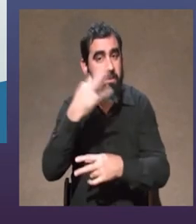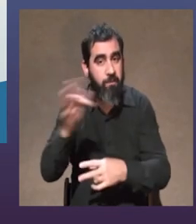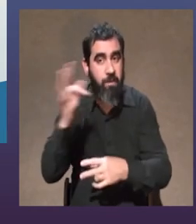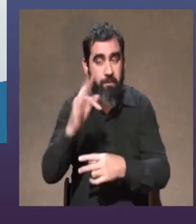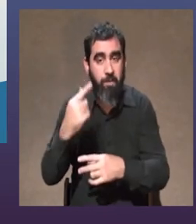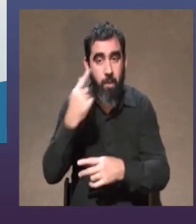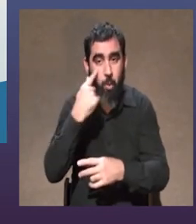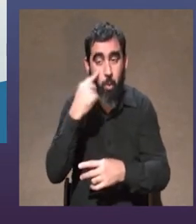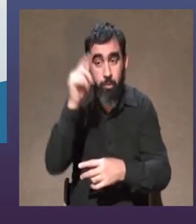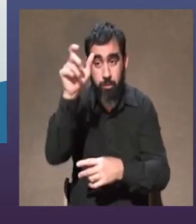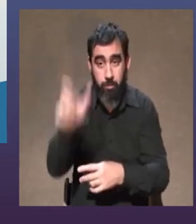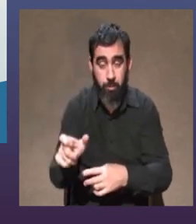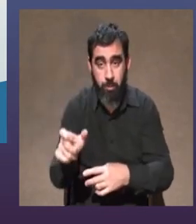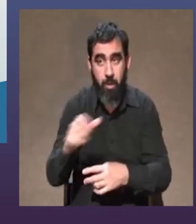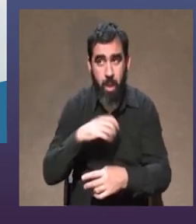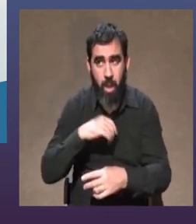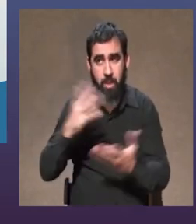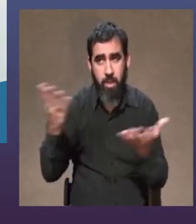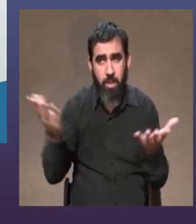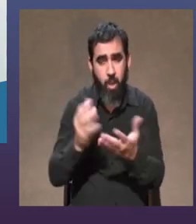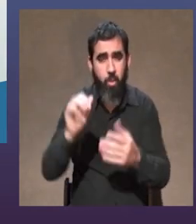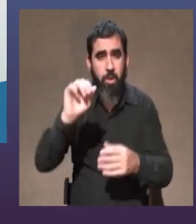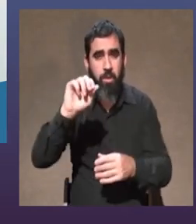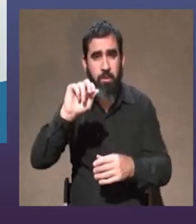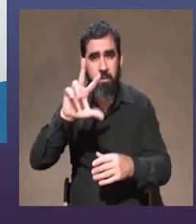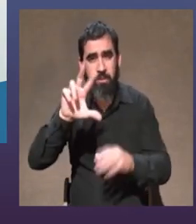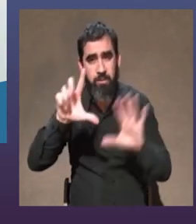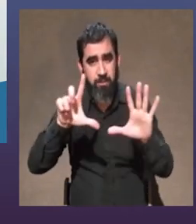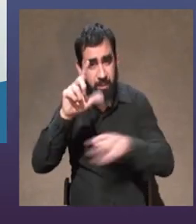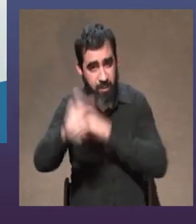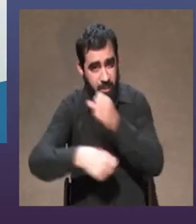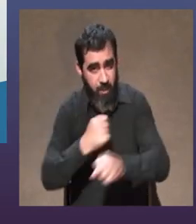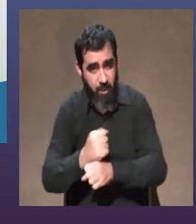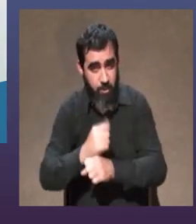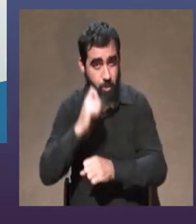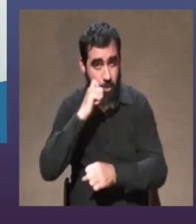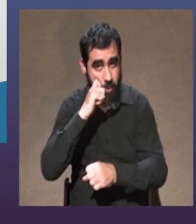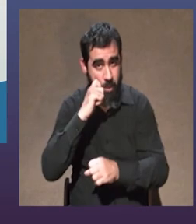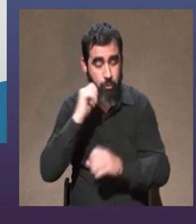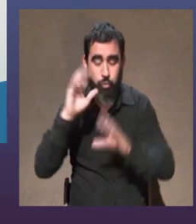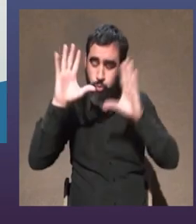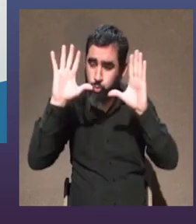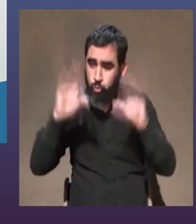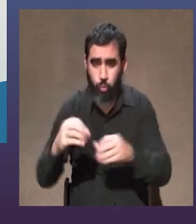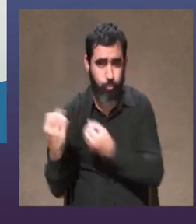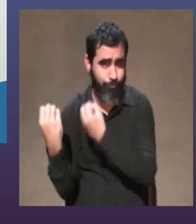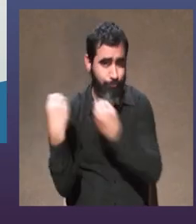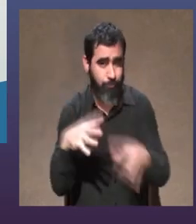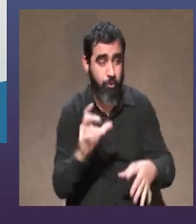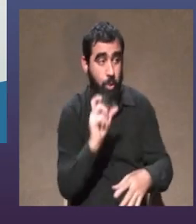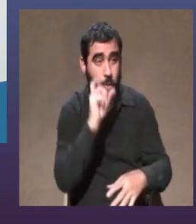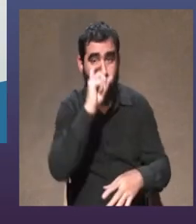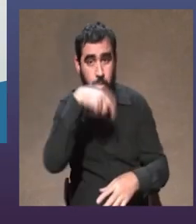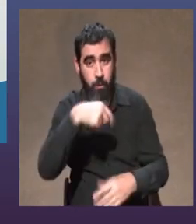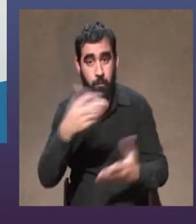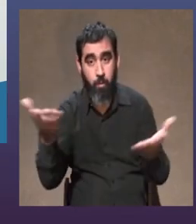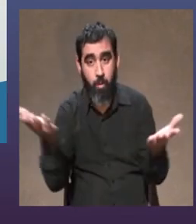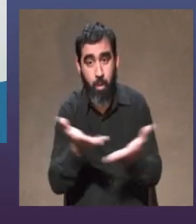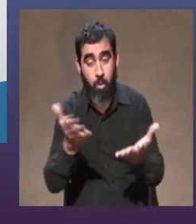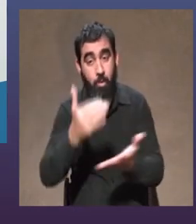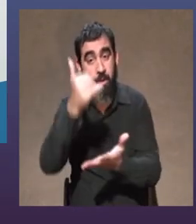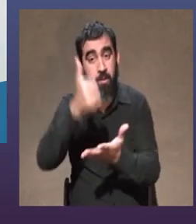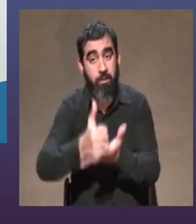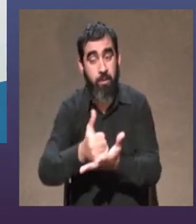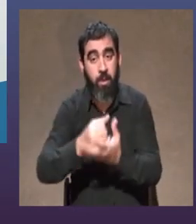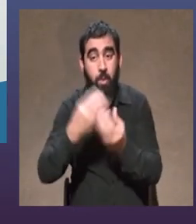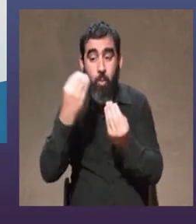y tiene 37 años Karen y dejó todo en Montevideo y